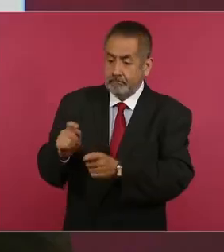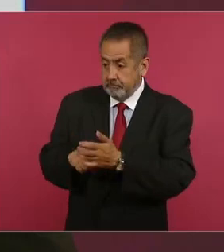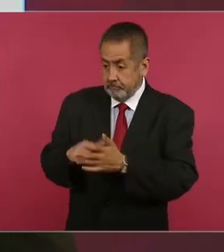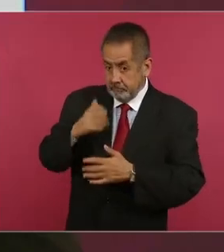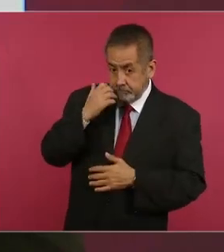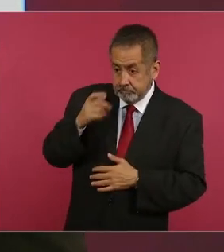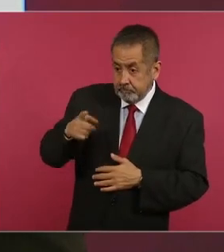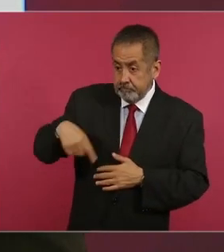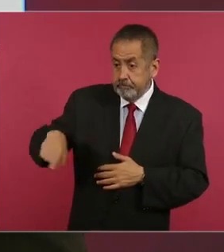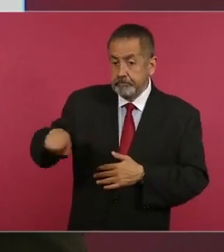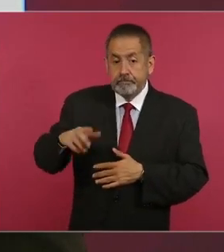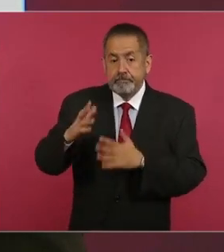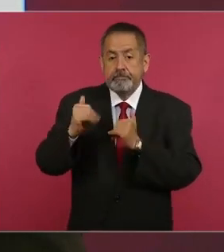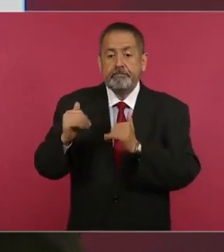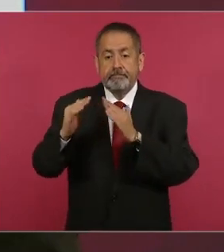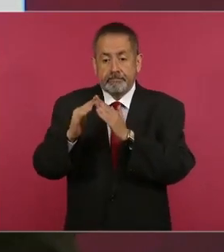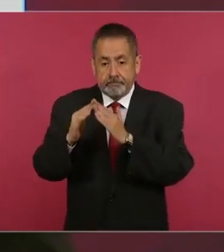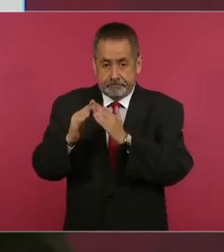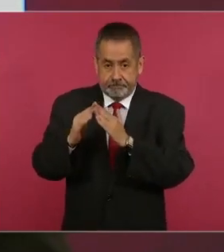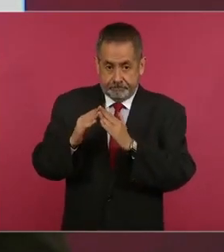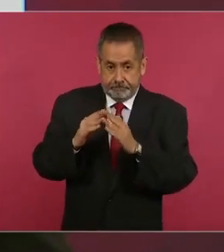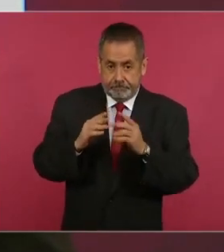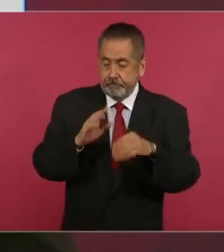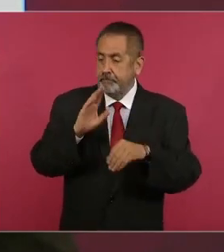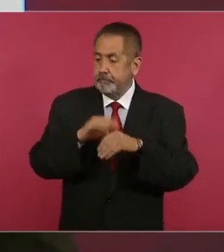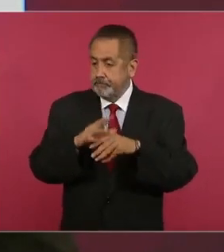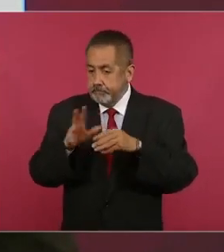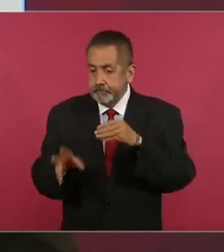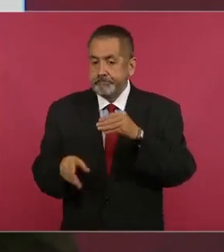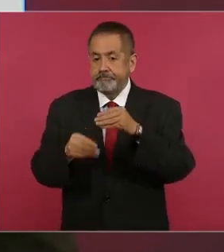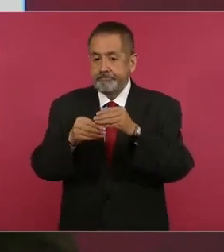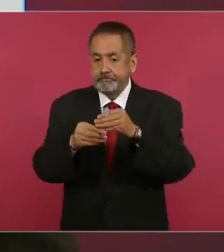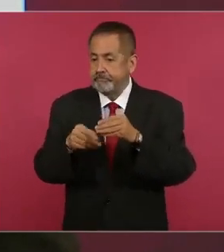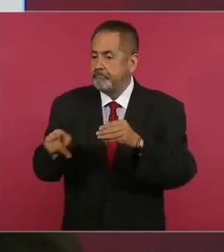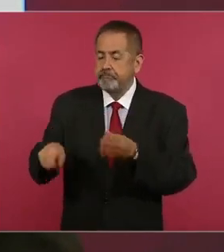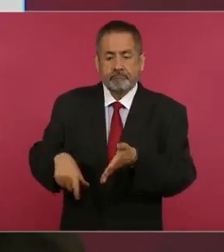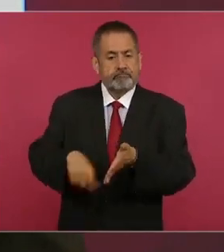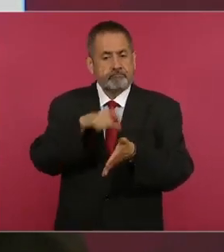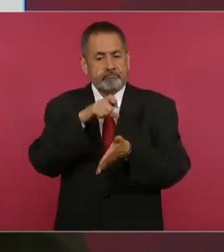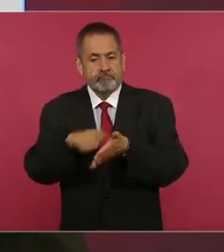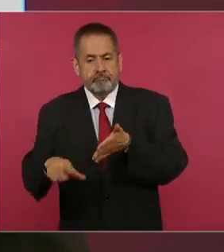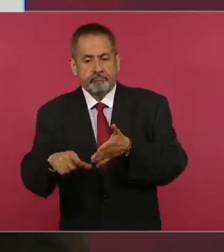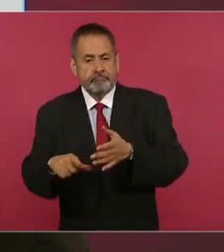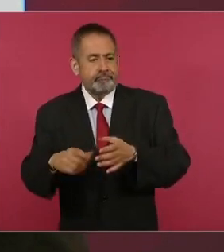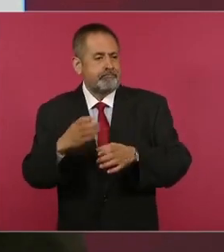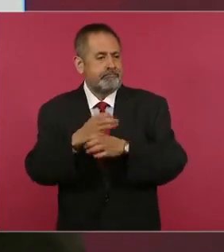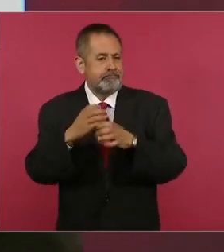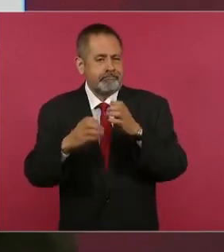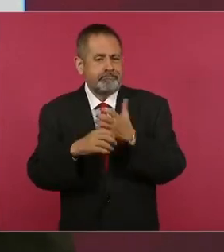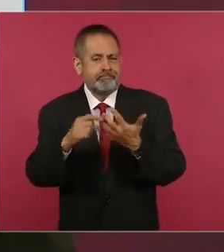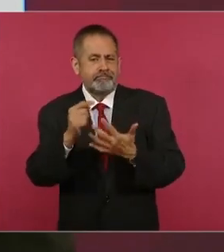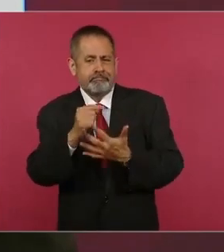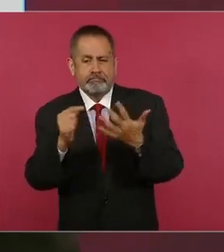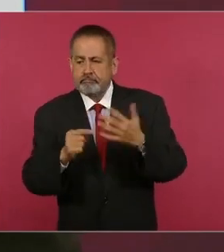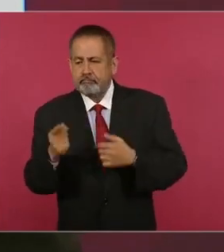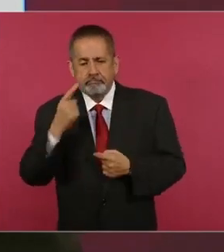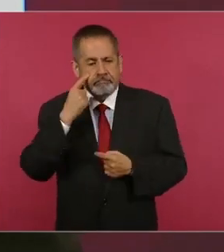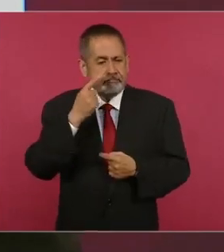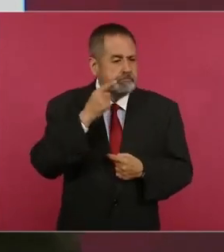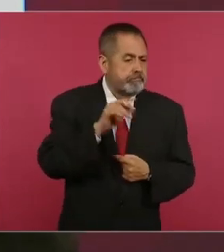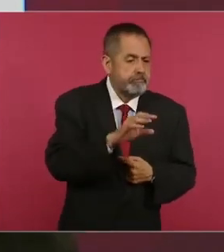una casa, le daban un crédito adicional para que comprara unos aparatos que además seleccionaba